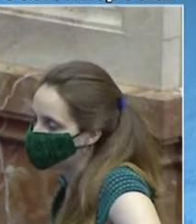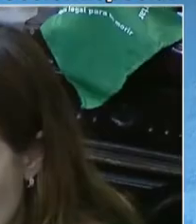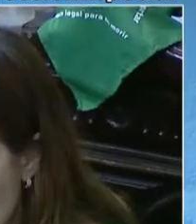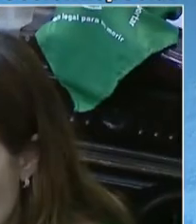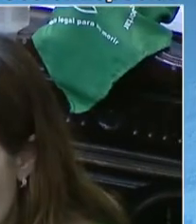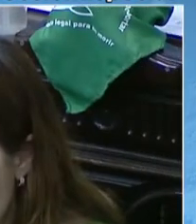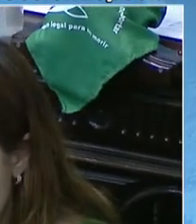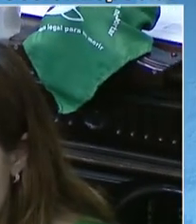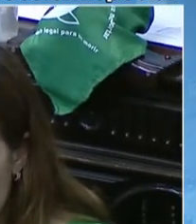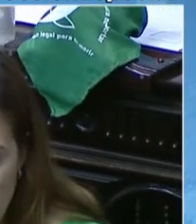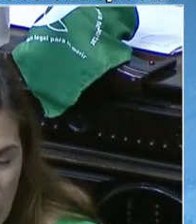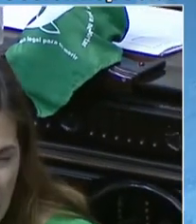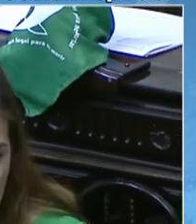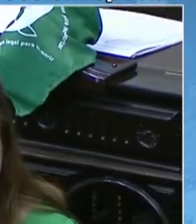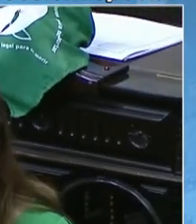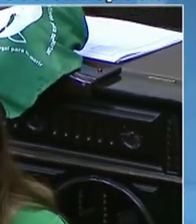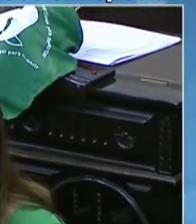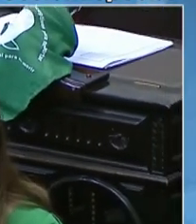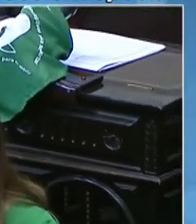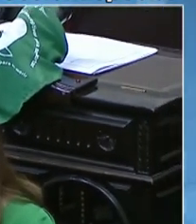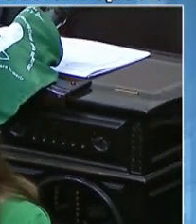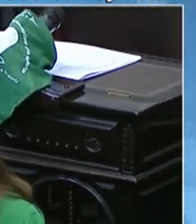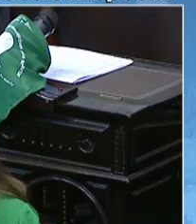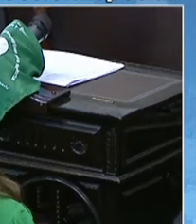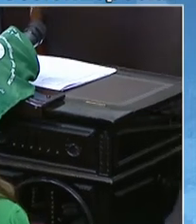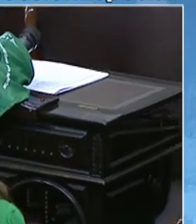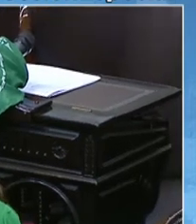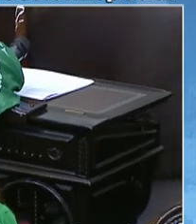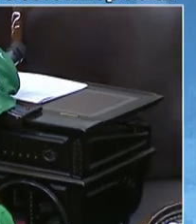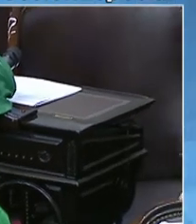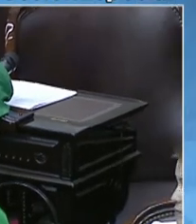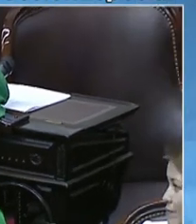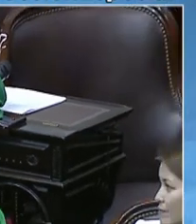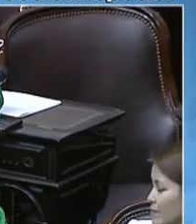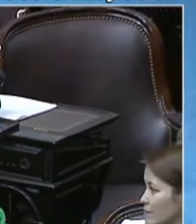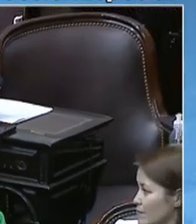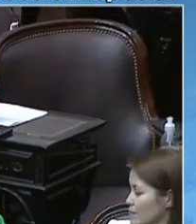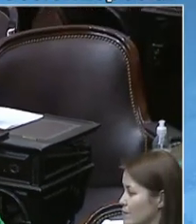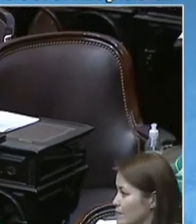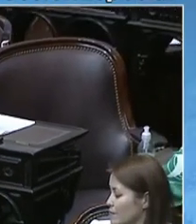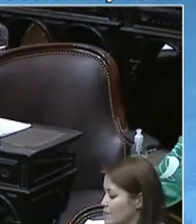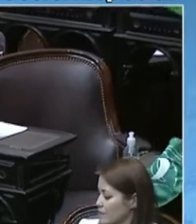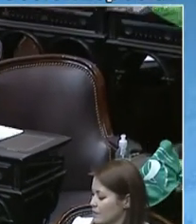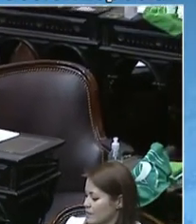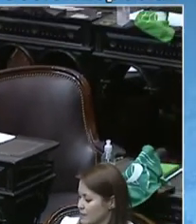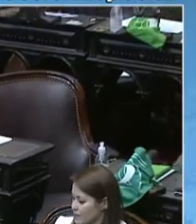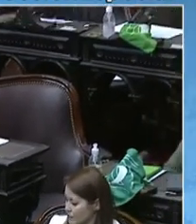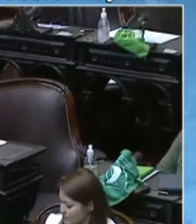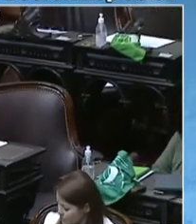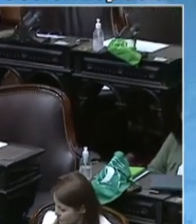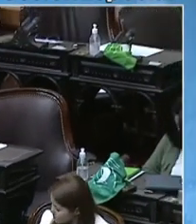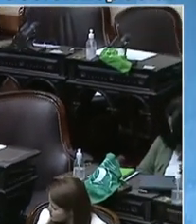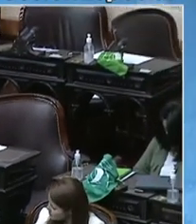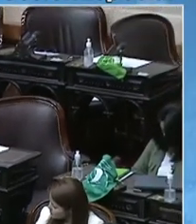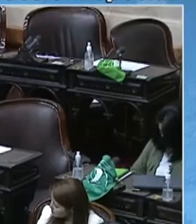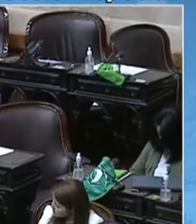y una definición que nos debíamos los argentinos. Dudo que algunos de nosotros no estemos a favor de la vida, solamente